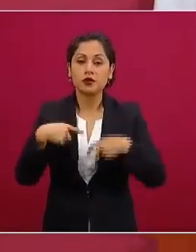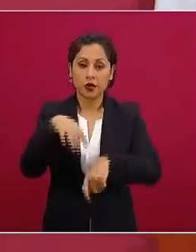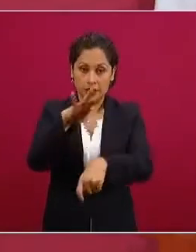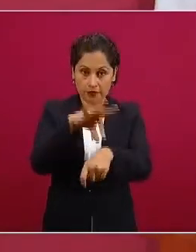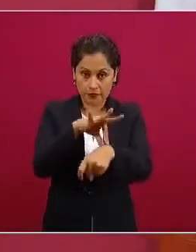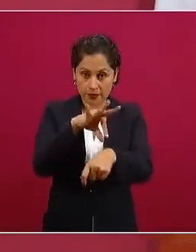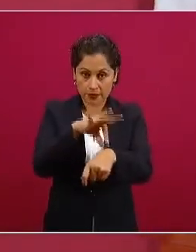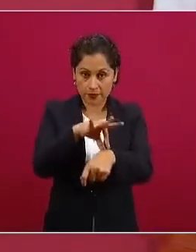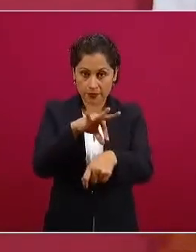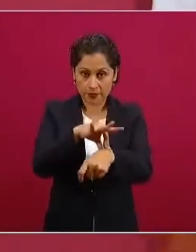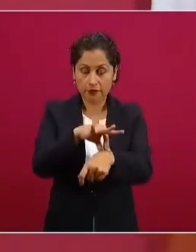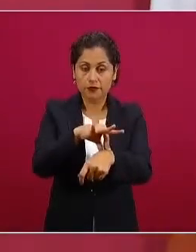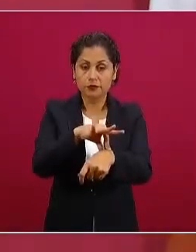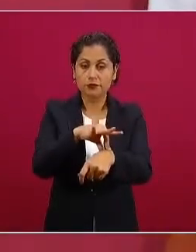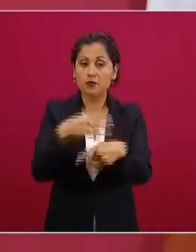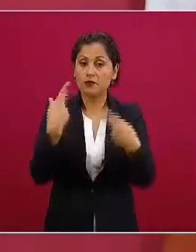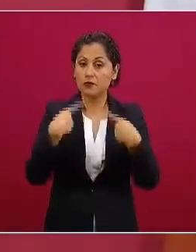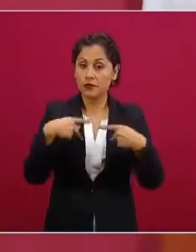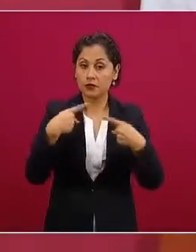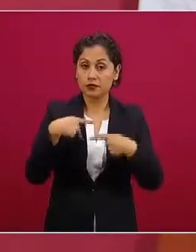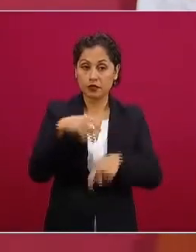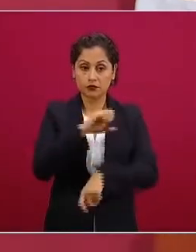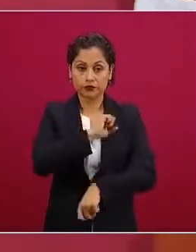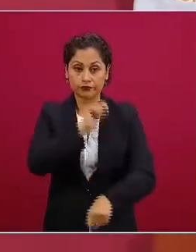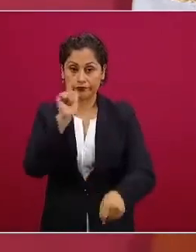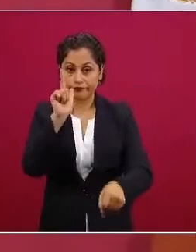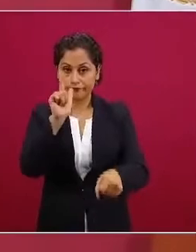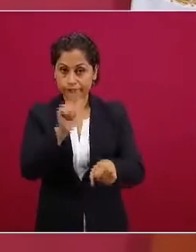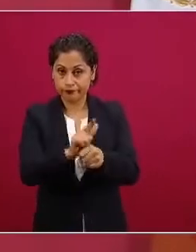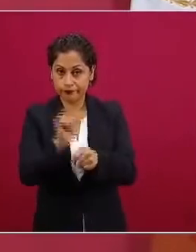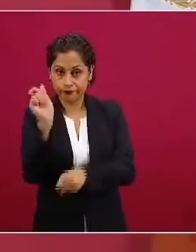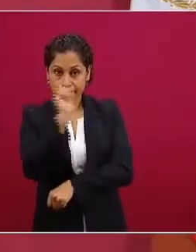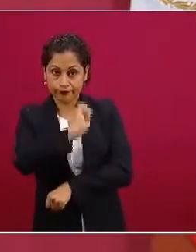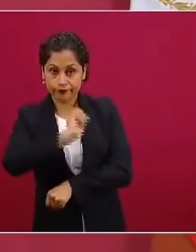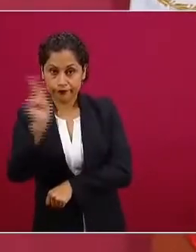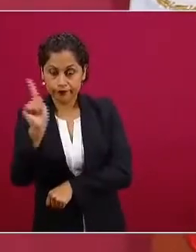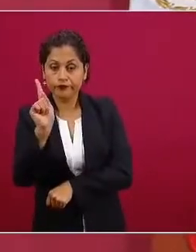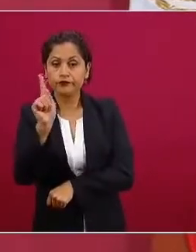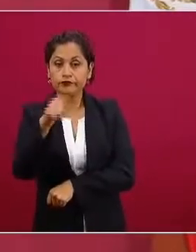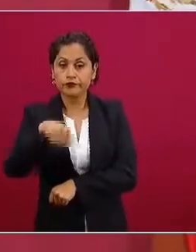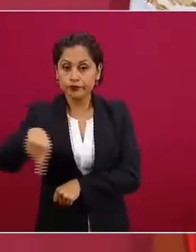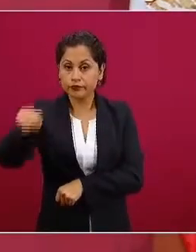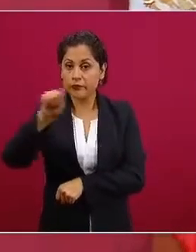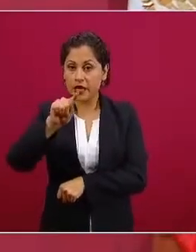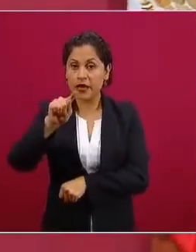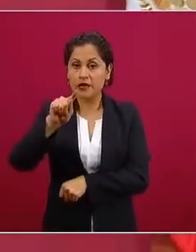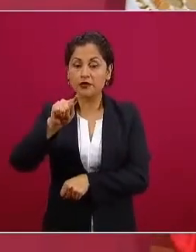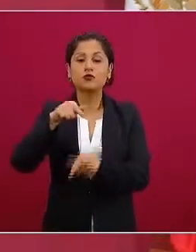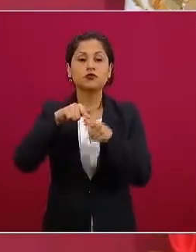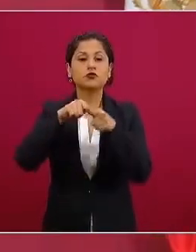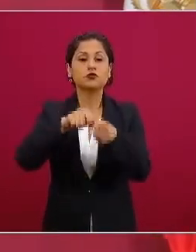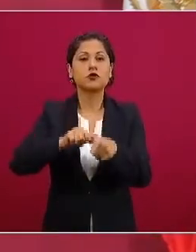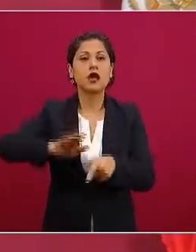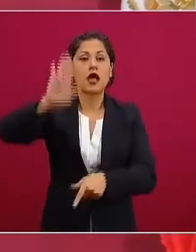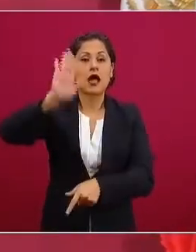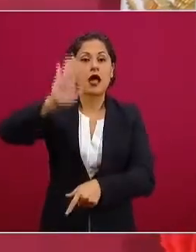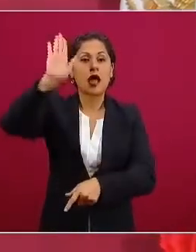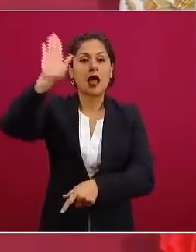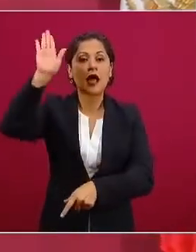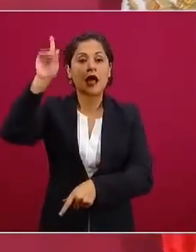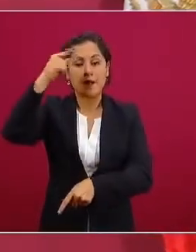a especialistas que se siguen apuntando ya llevamos